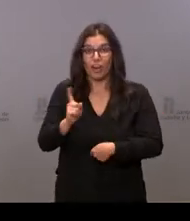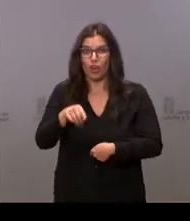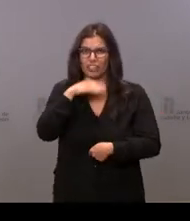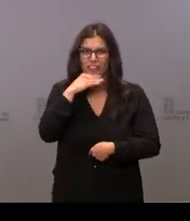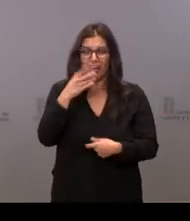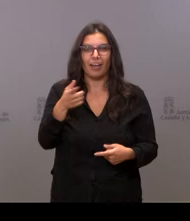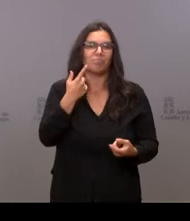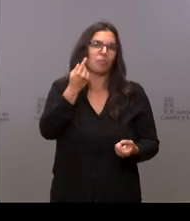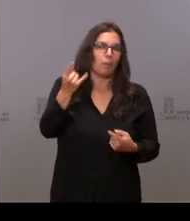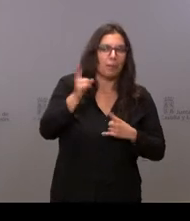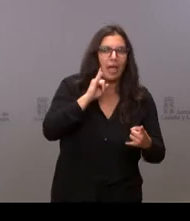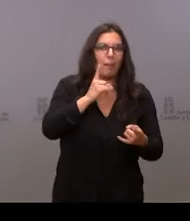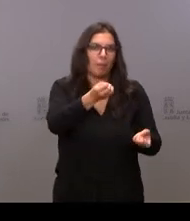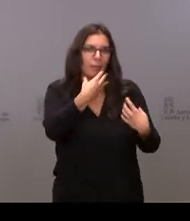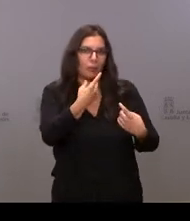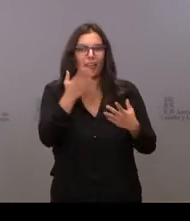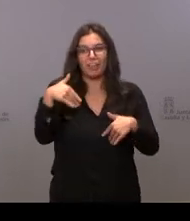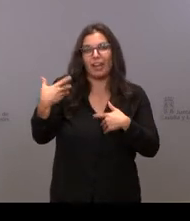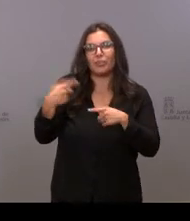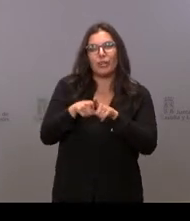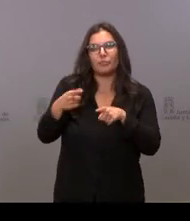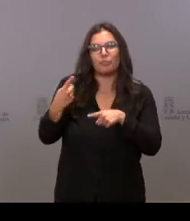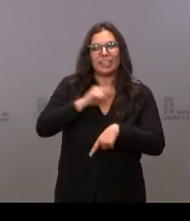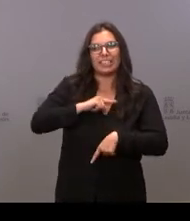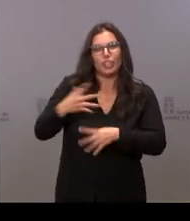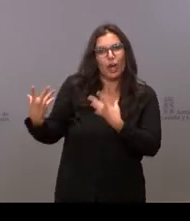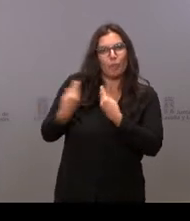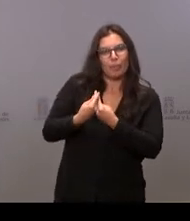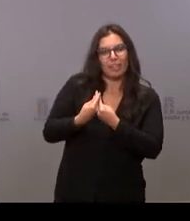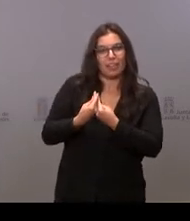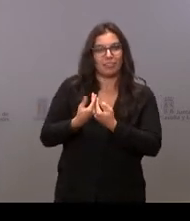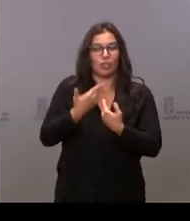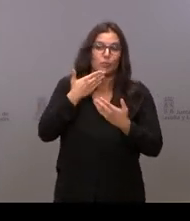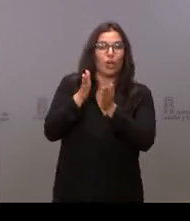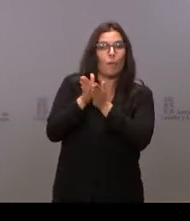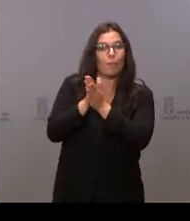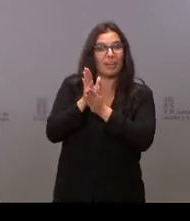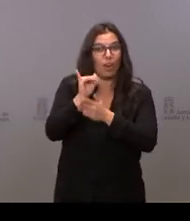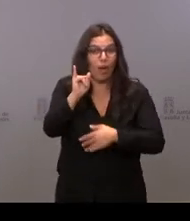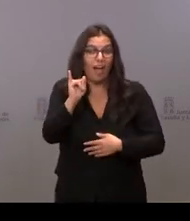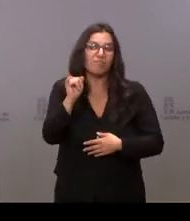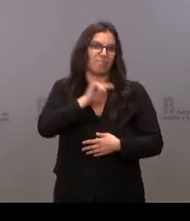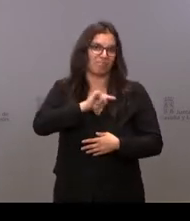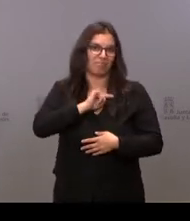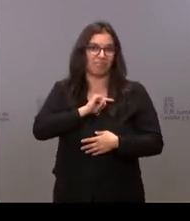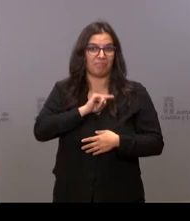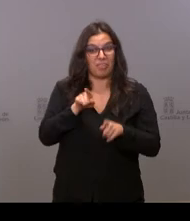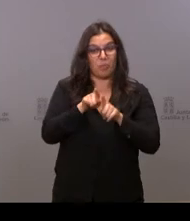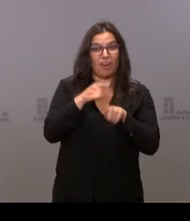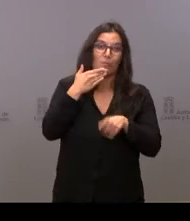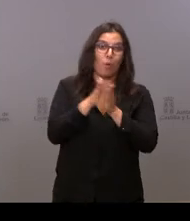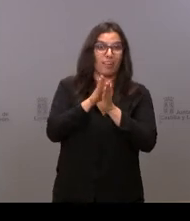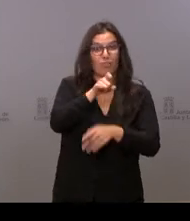Bueno, cuéntanos y así me hacen compañía. ¿Ves como si tienes una compañera o un compañero en casa viviendo